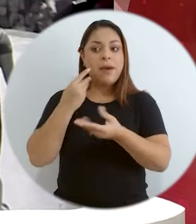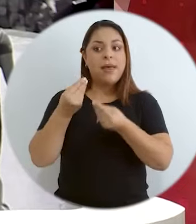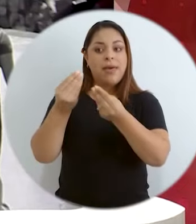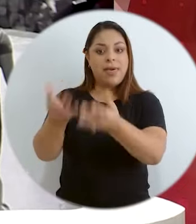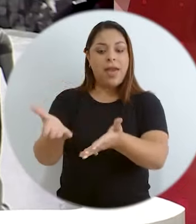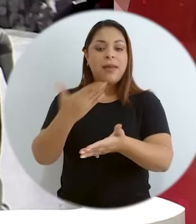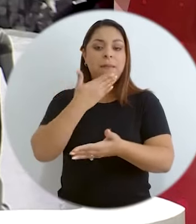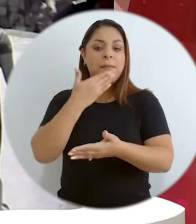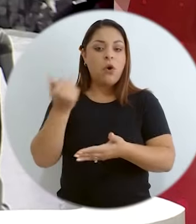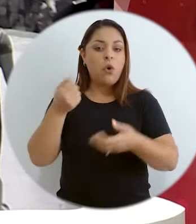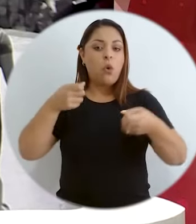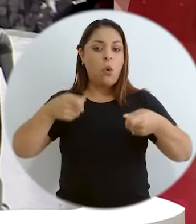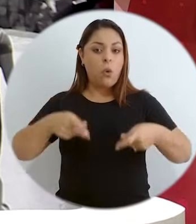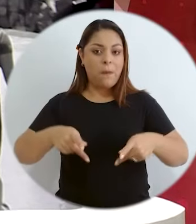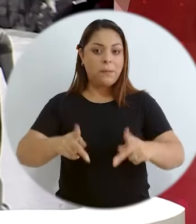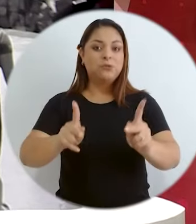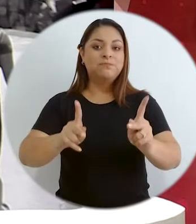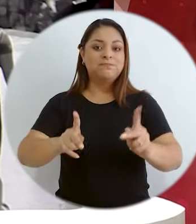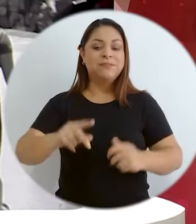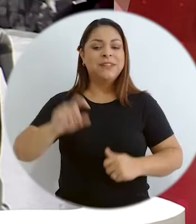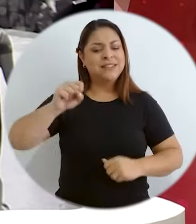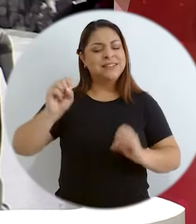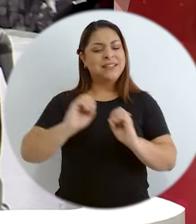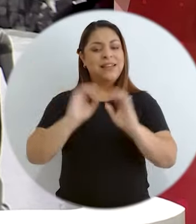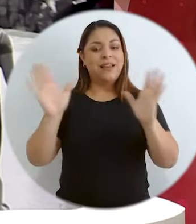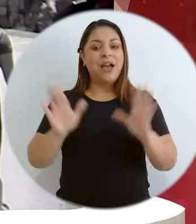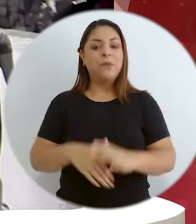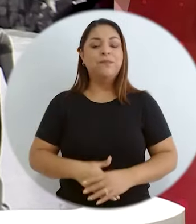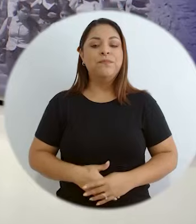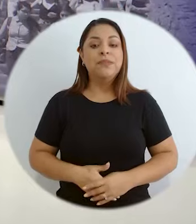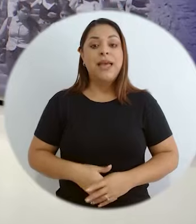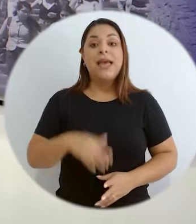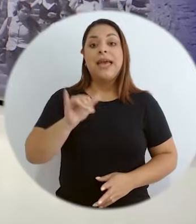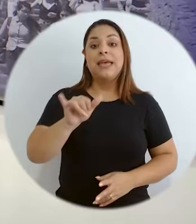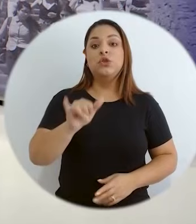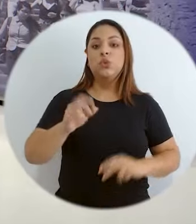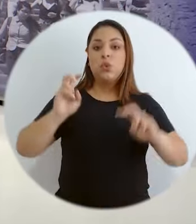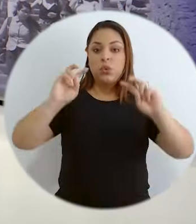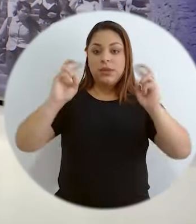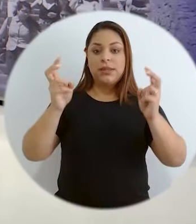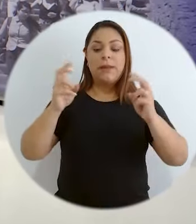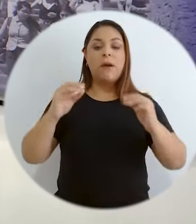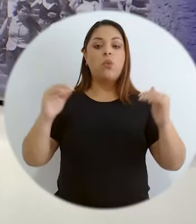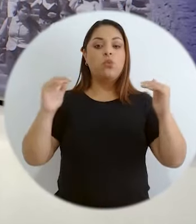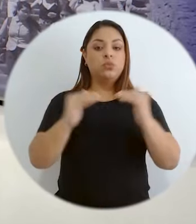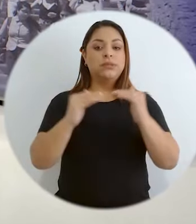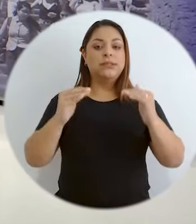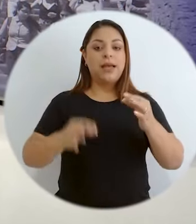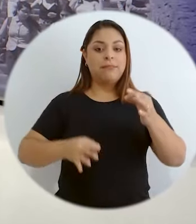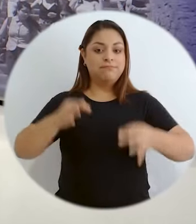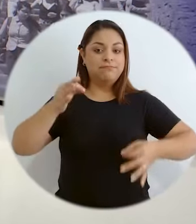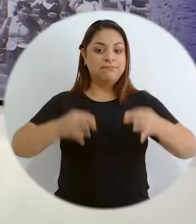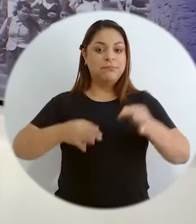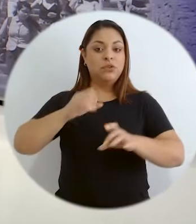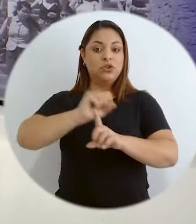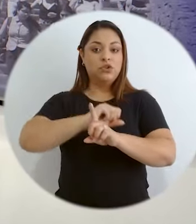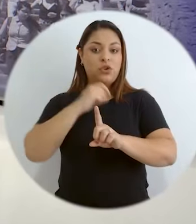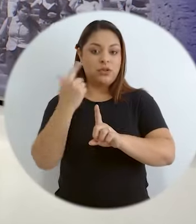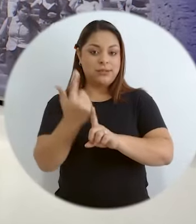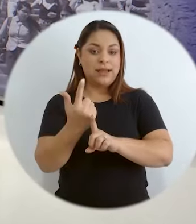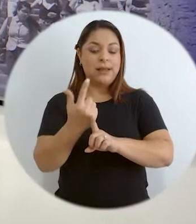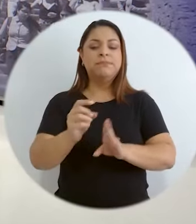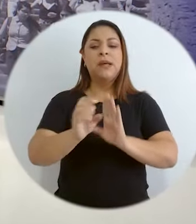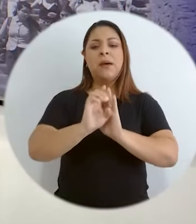las poblaciones para garantizarles mayores oportunidades. Claro, creo que allí hay un tema de justicia, de justicia